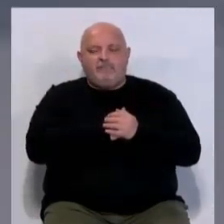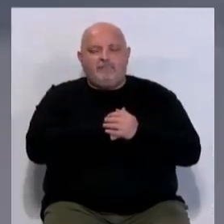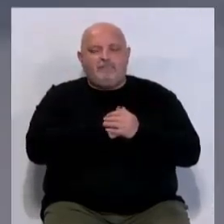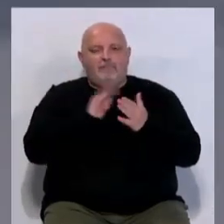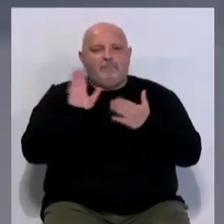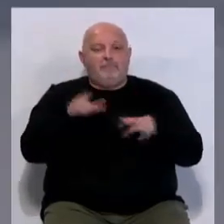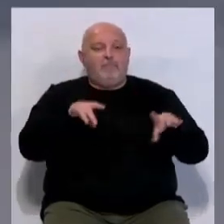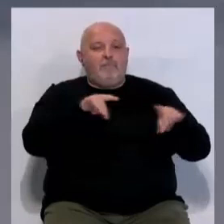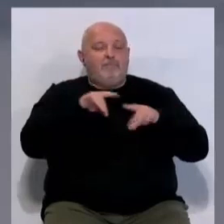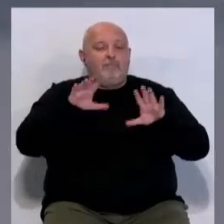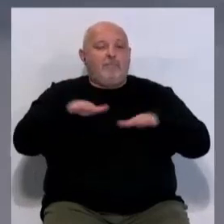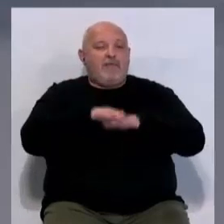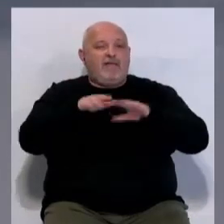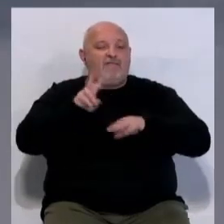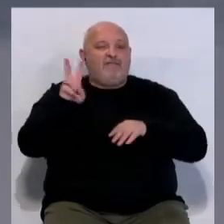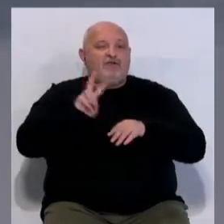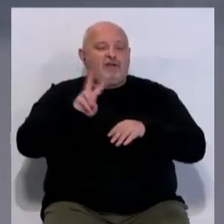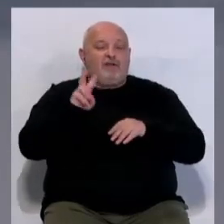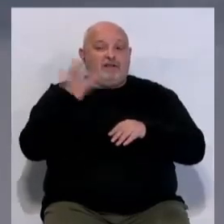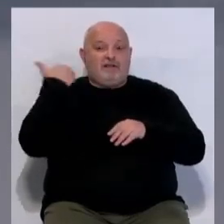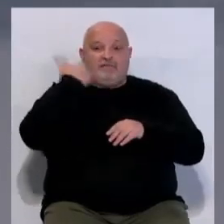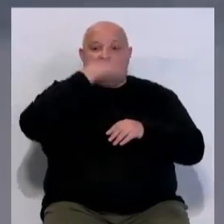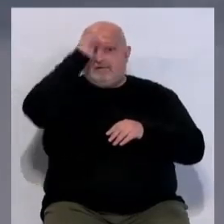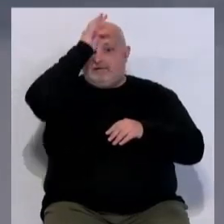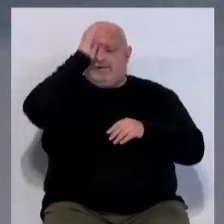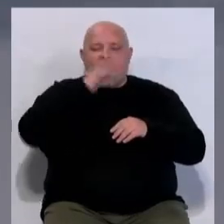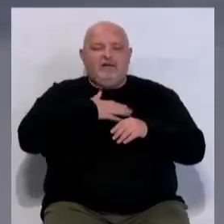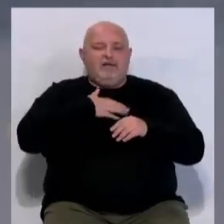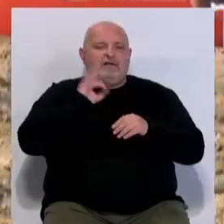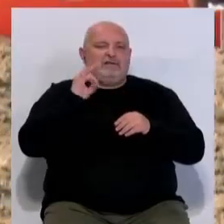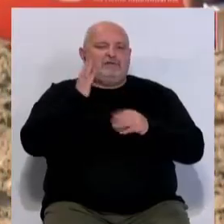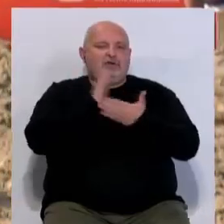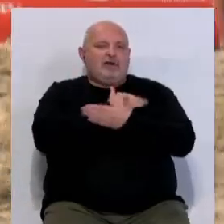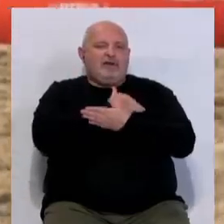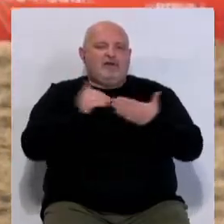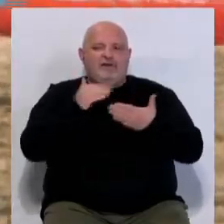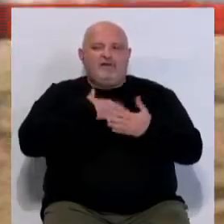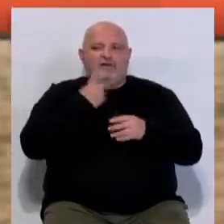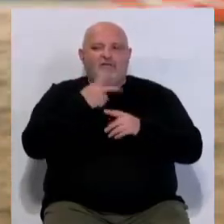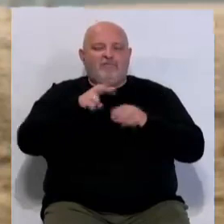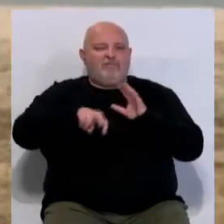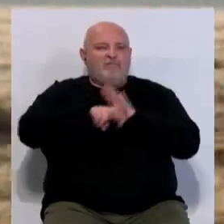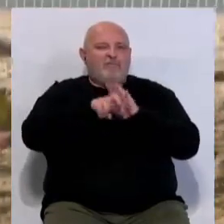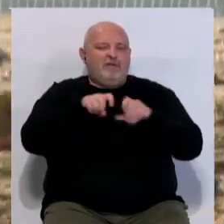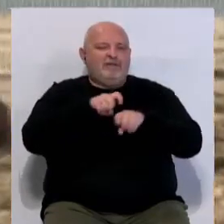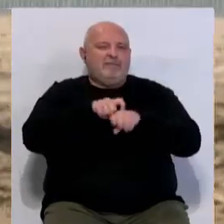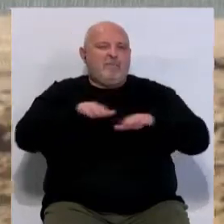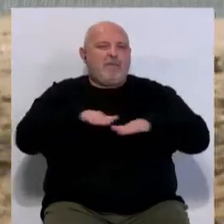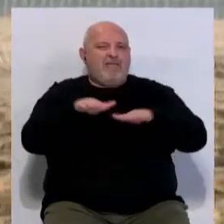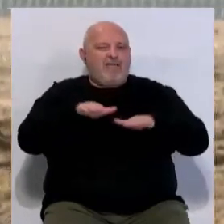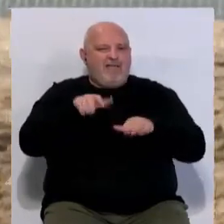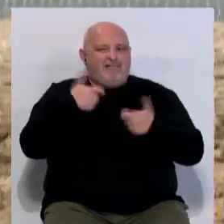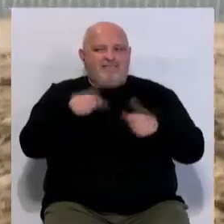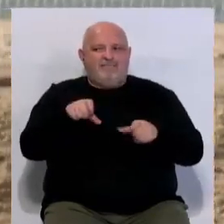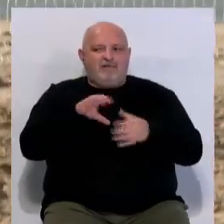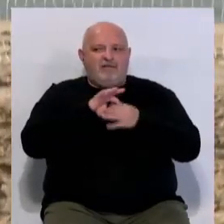Y la arena de la playa Victoria acogió este fin de semana el torneo Beat Soccer Kings donde los mejores futbolistas de fútbol playa se han